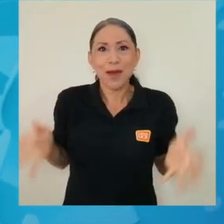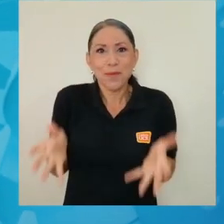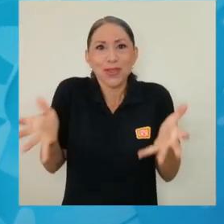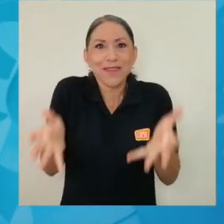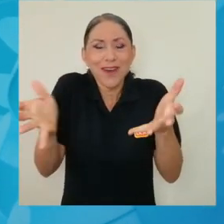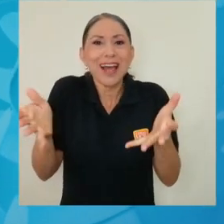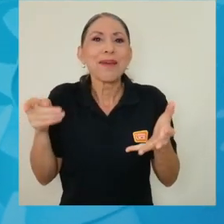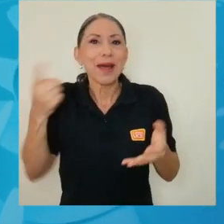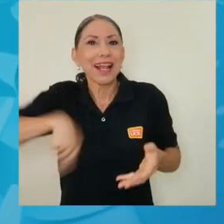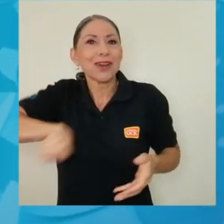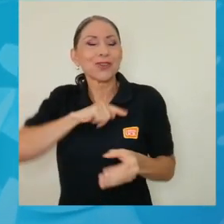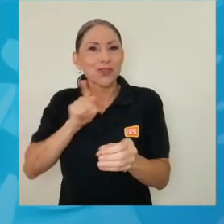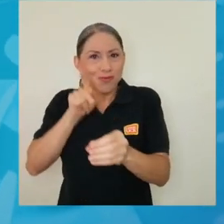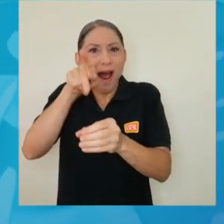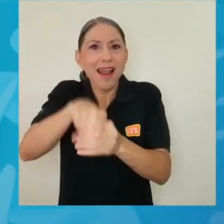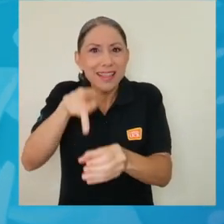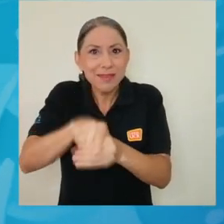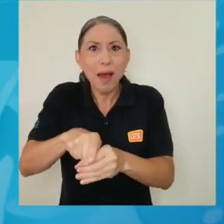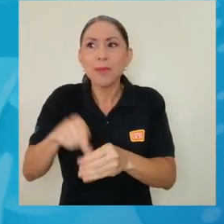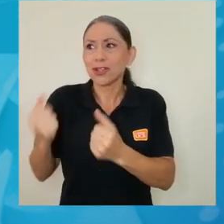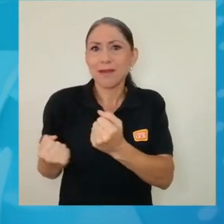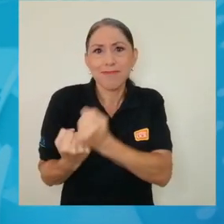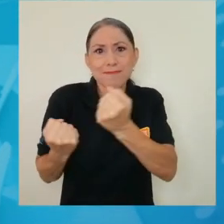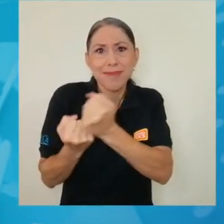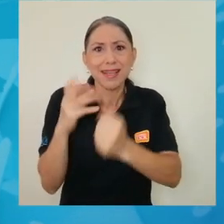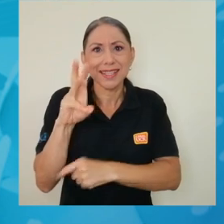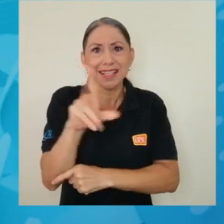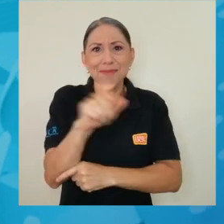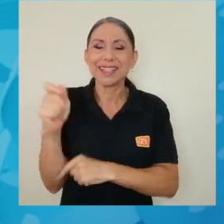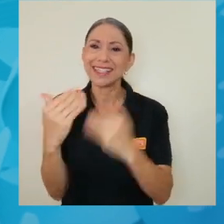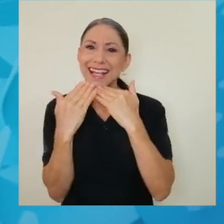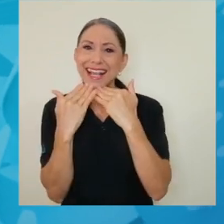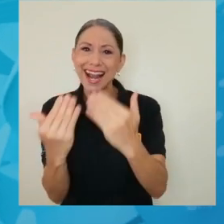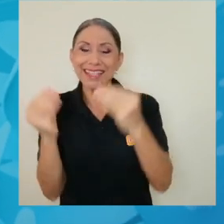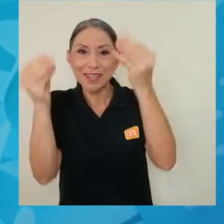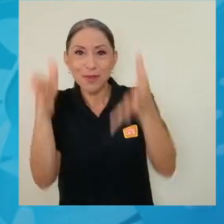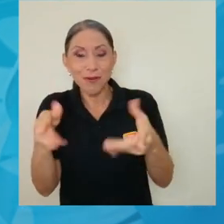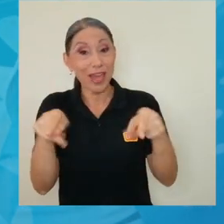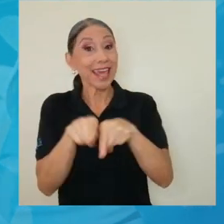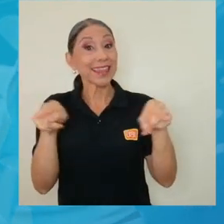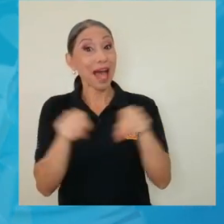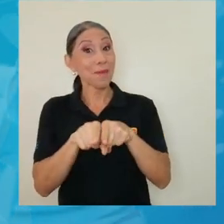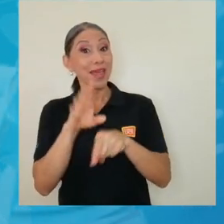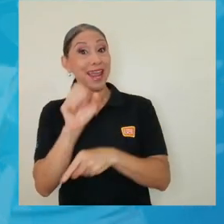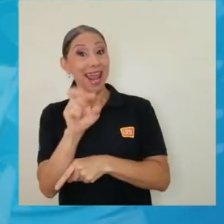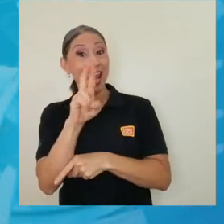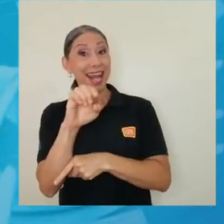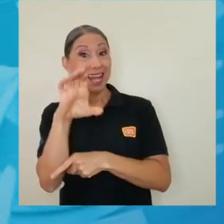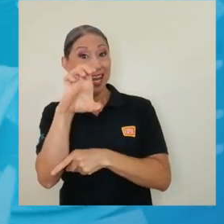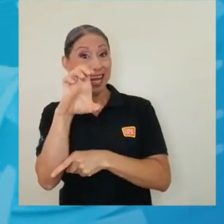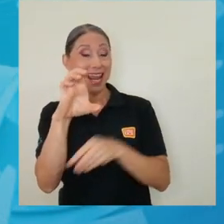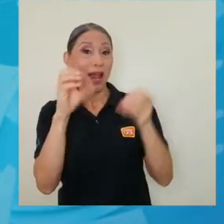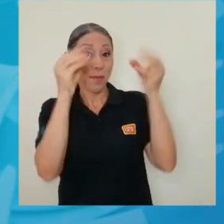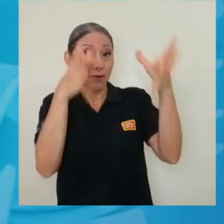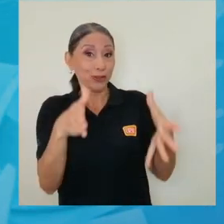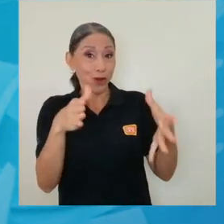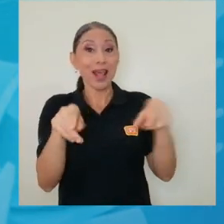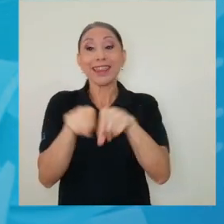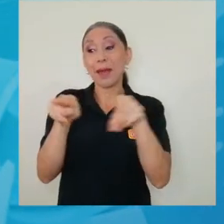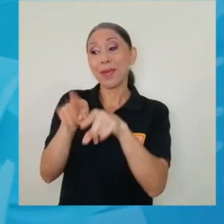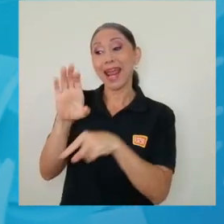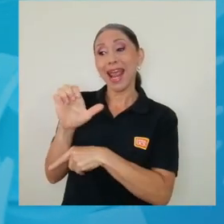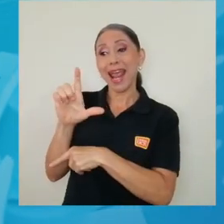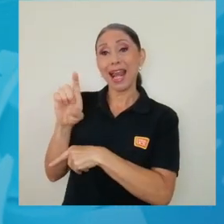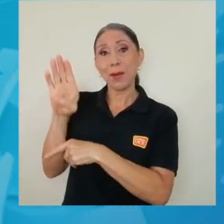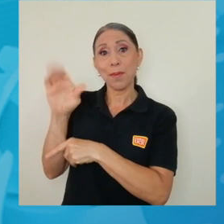podista todos estos seis meses. Muchísimas gracias, profe, también al profe Eric, a la profe Elba, bueno, a todos los